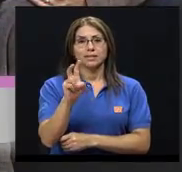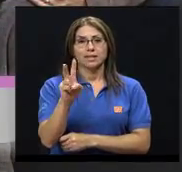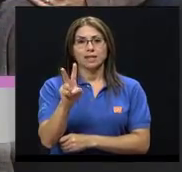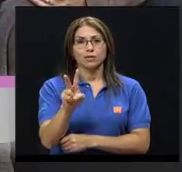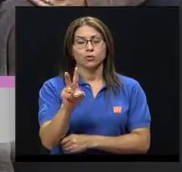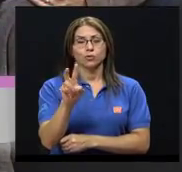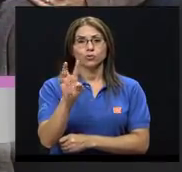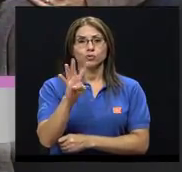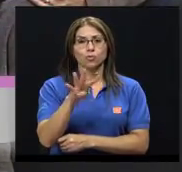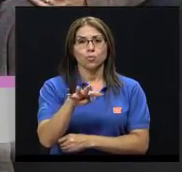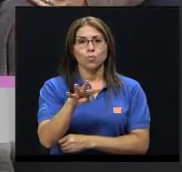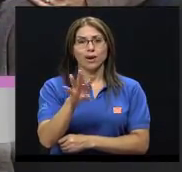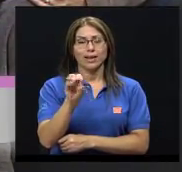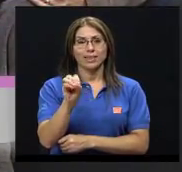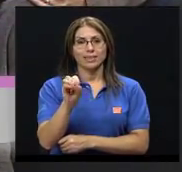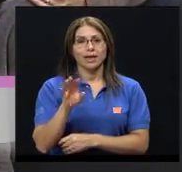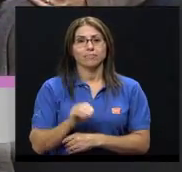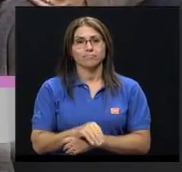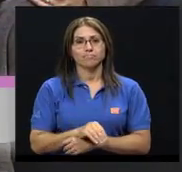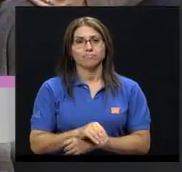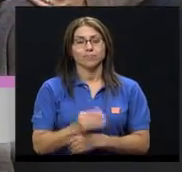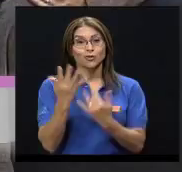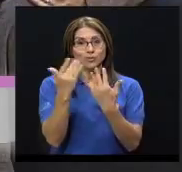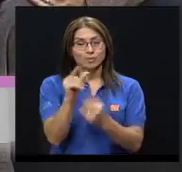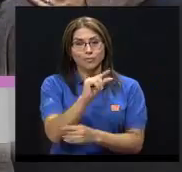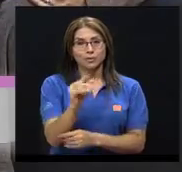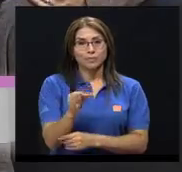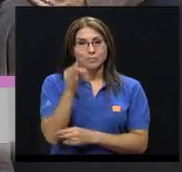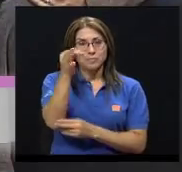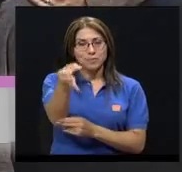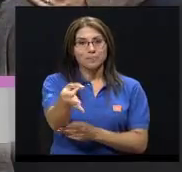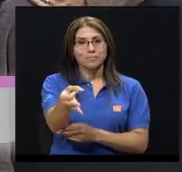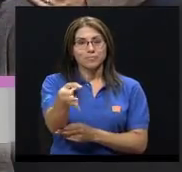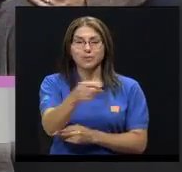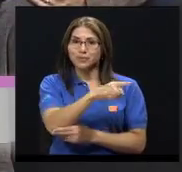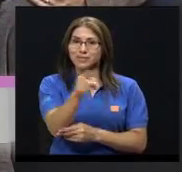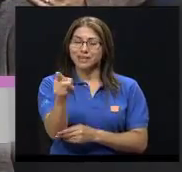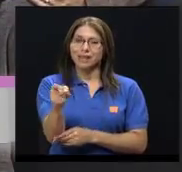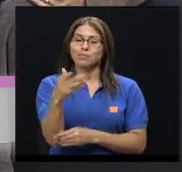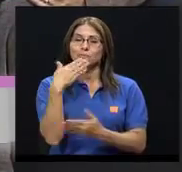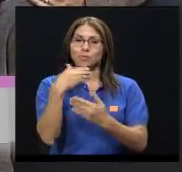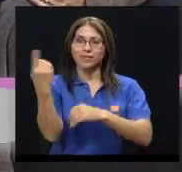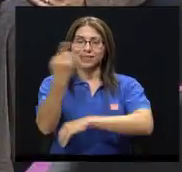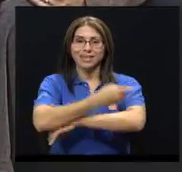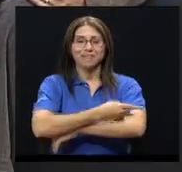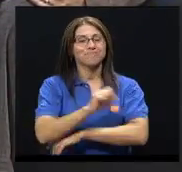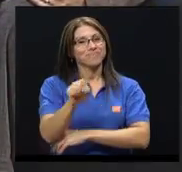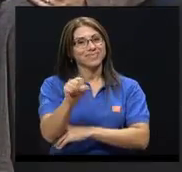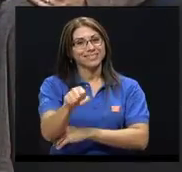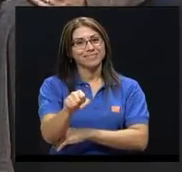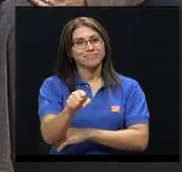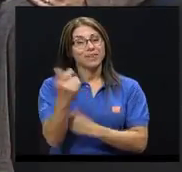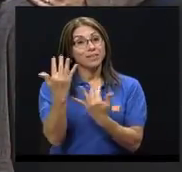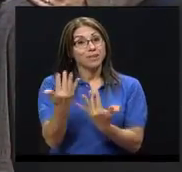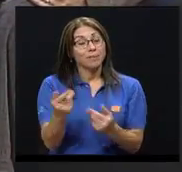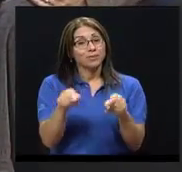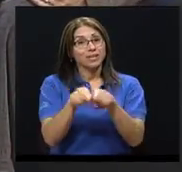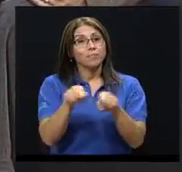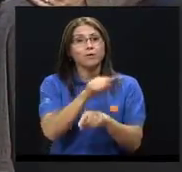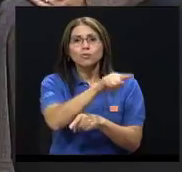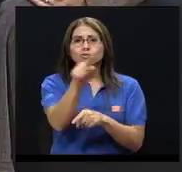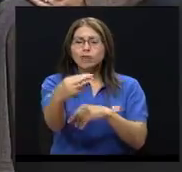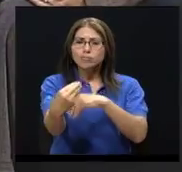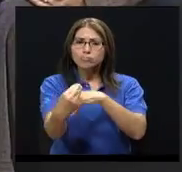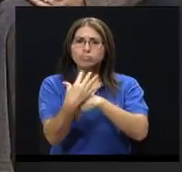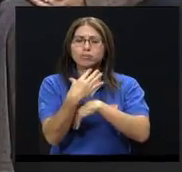-6240. Los esperamos la próxima semana y que tengan muy buen día. Así es, y esperamos